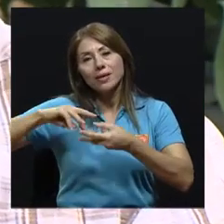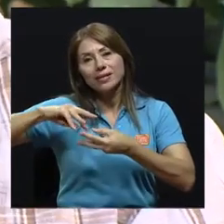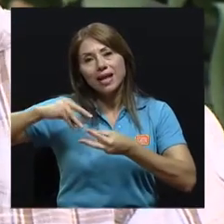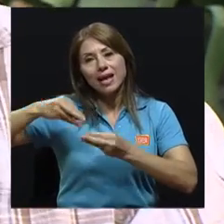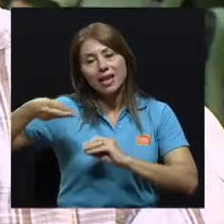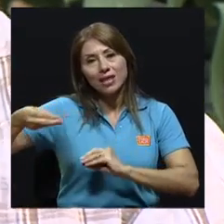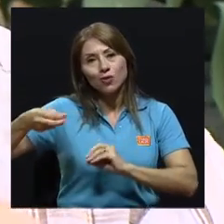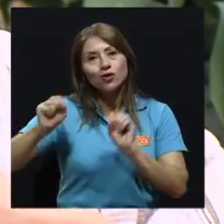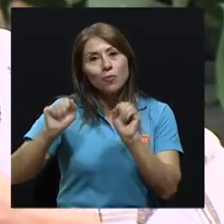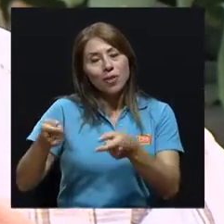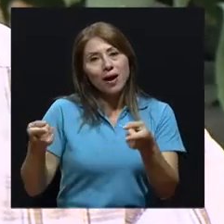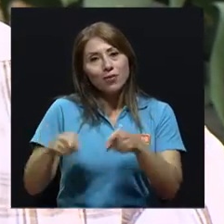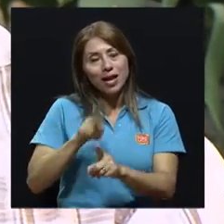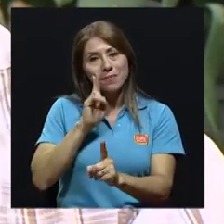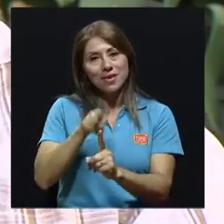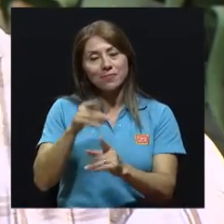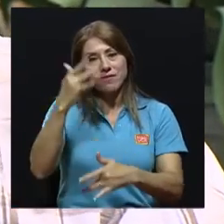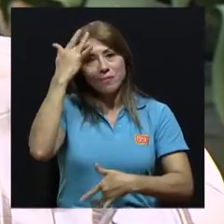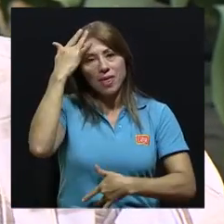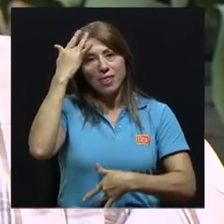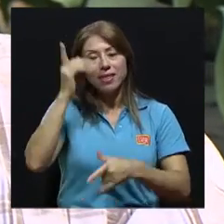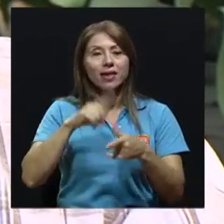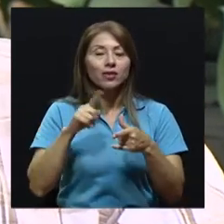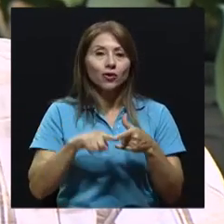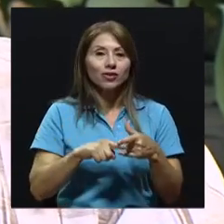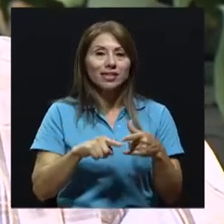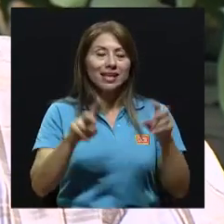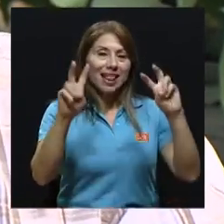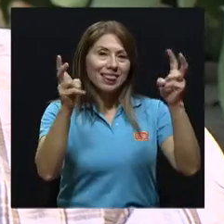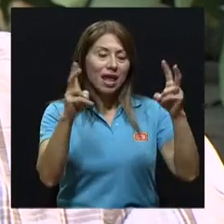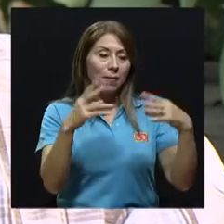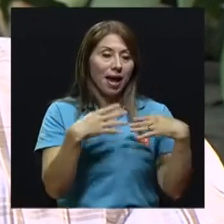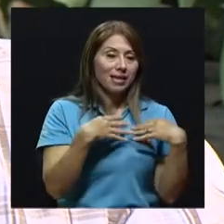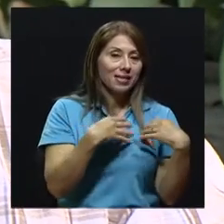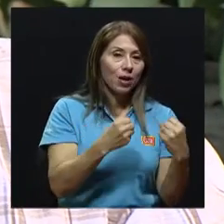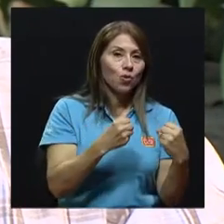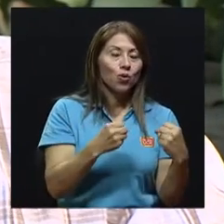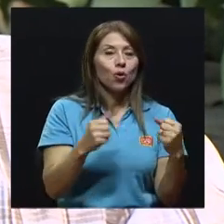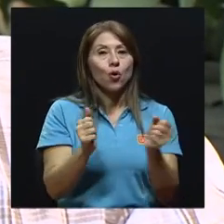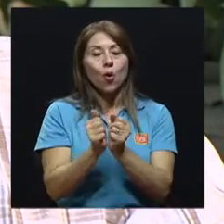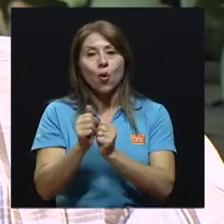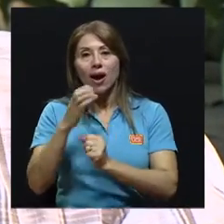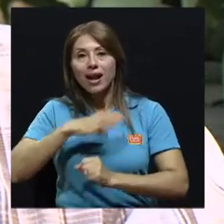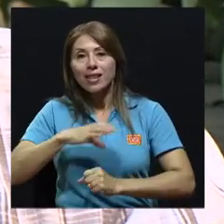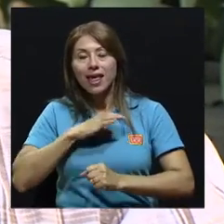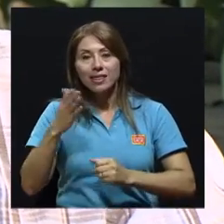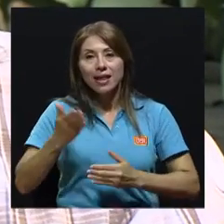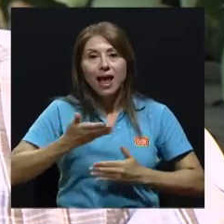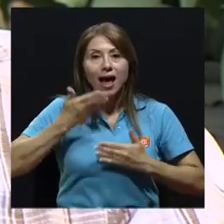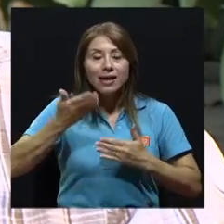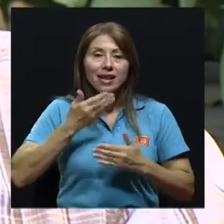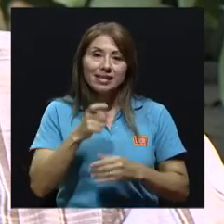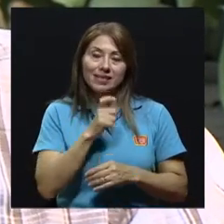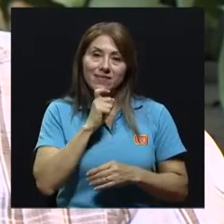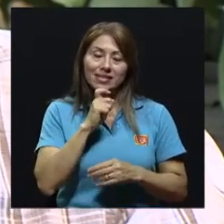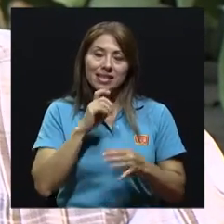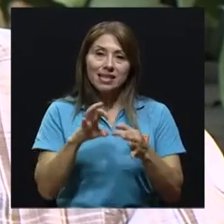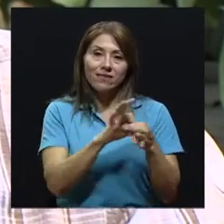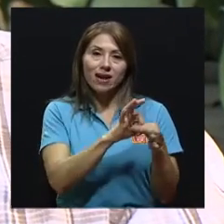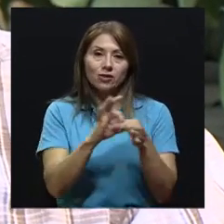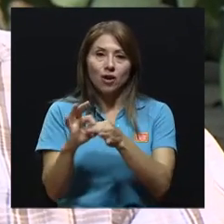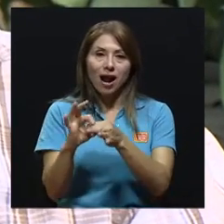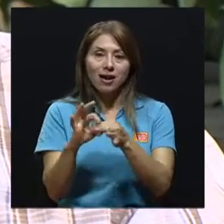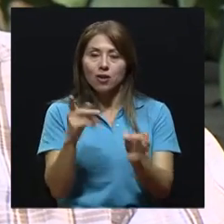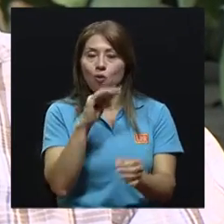ocasionando esas mismas enfermedades. Entonces, el tema salud, calidad del aire, es difícil de relacionar. O no es un tema